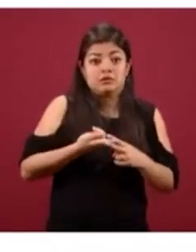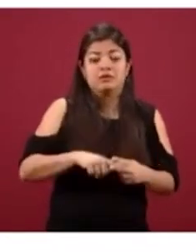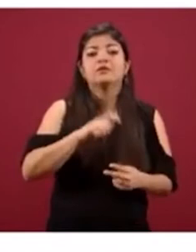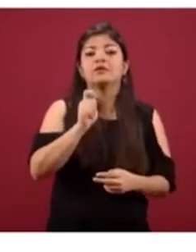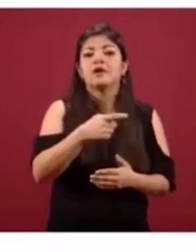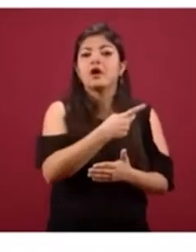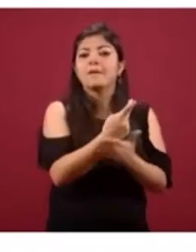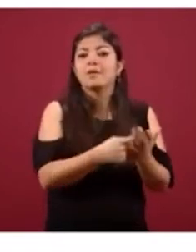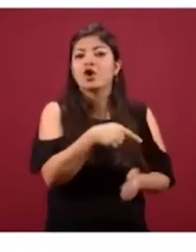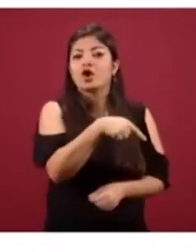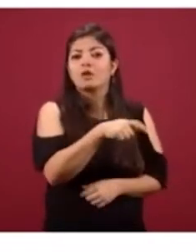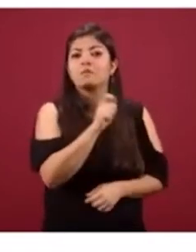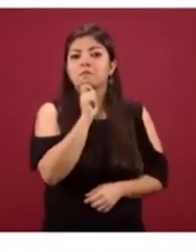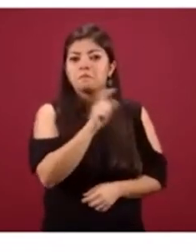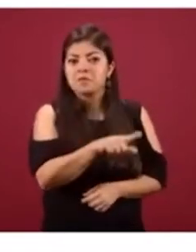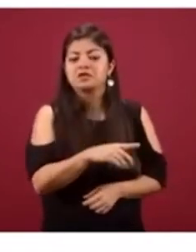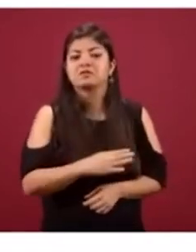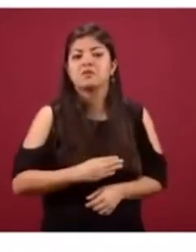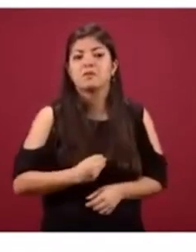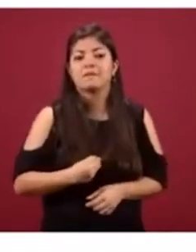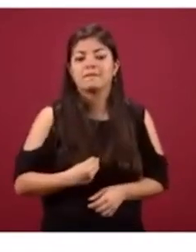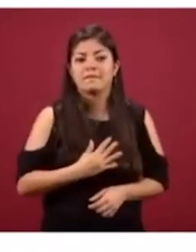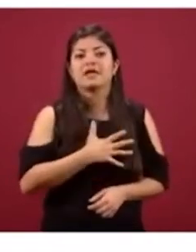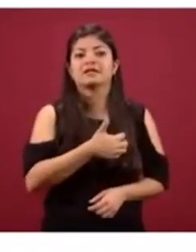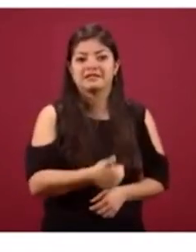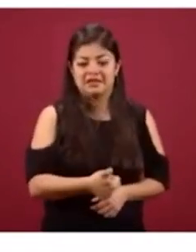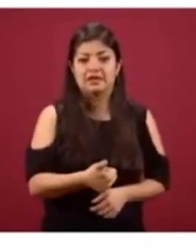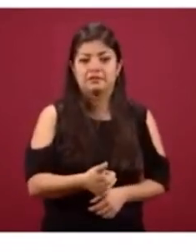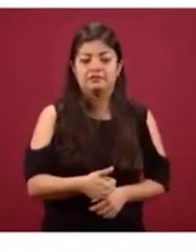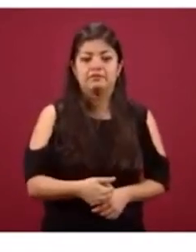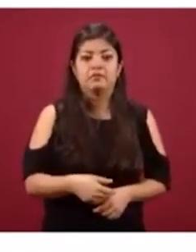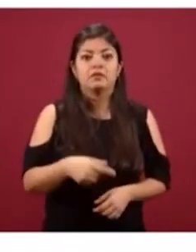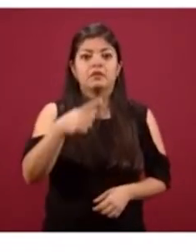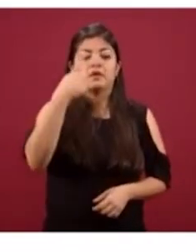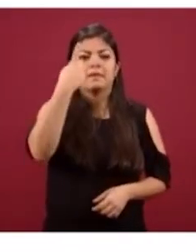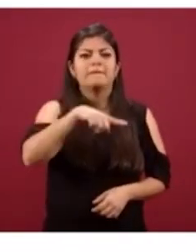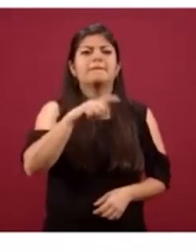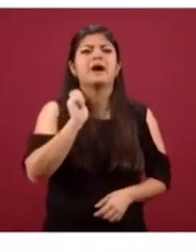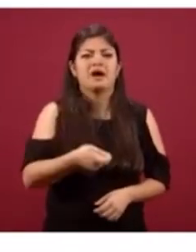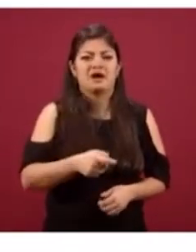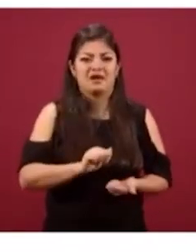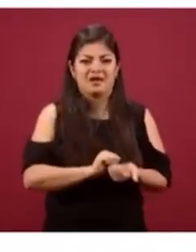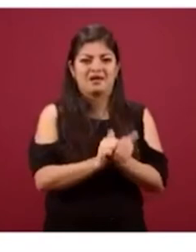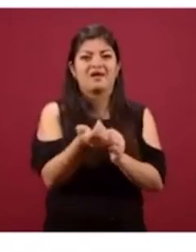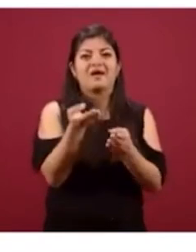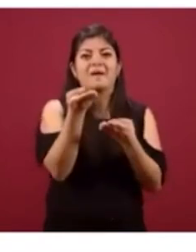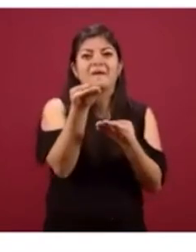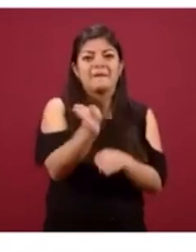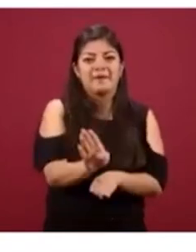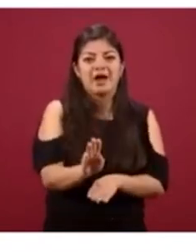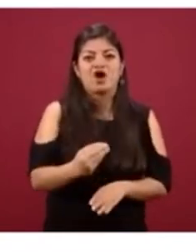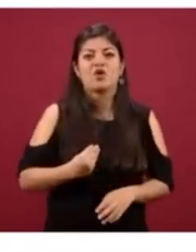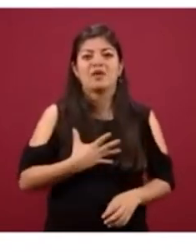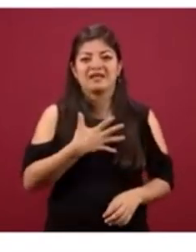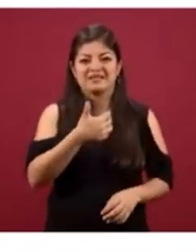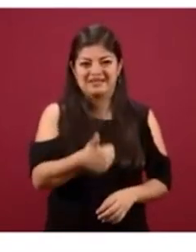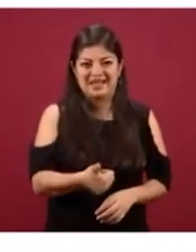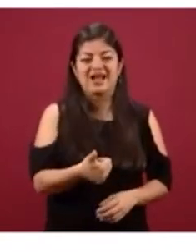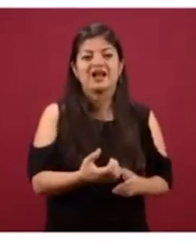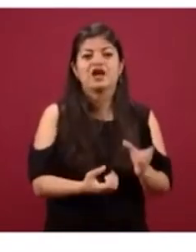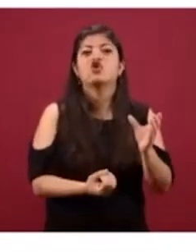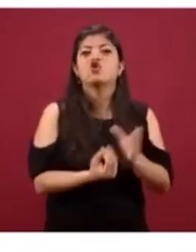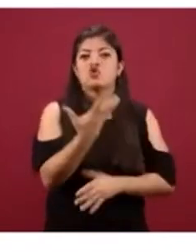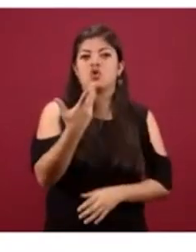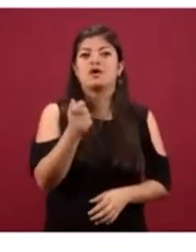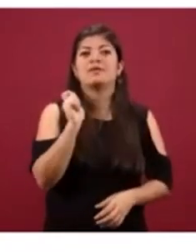programas del bienestar para reactivar la construcción con el Banco del Bienestar, esas nuevas